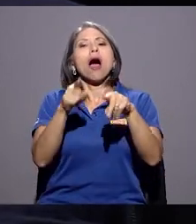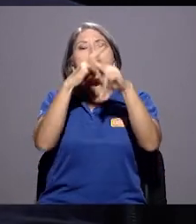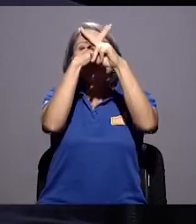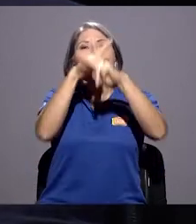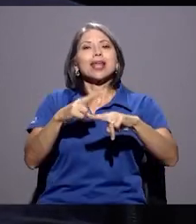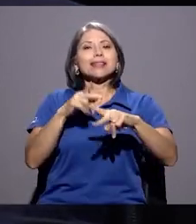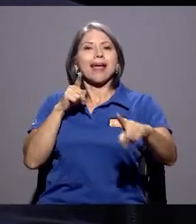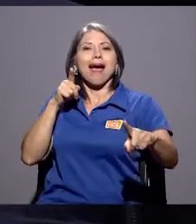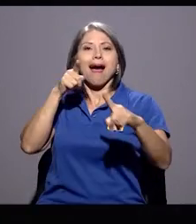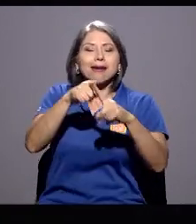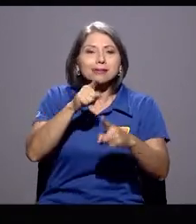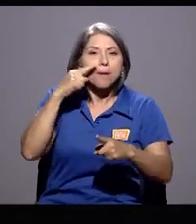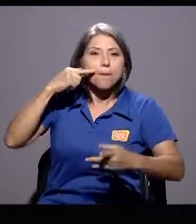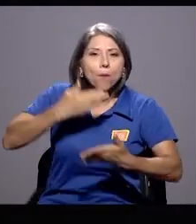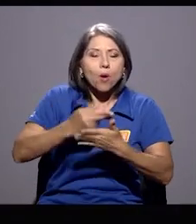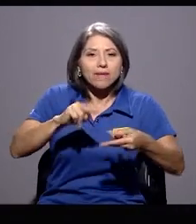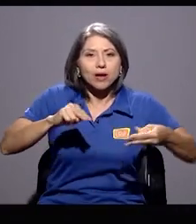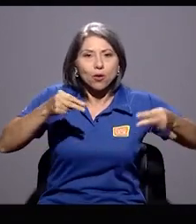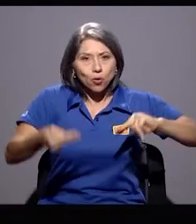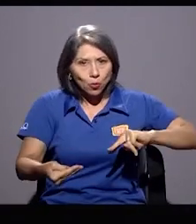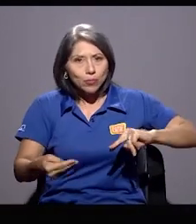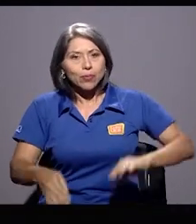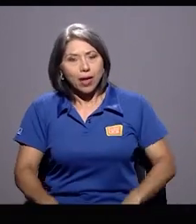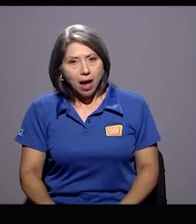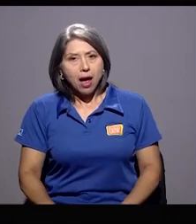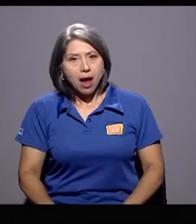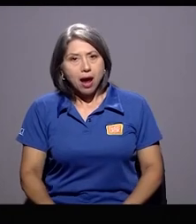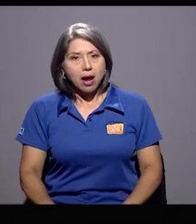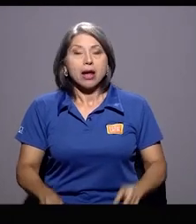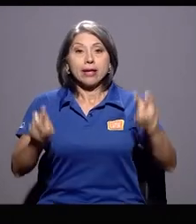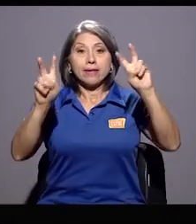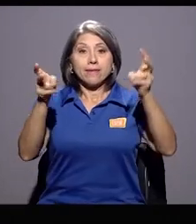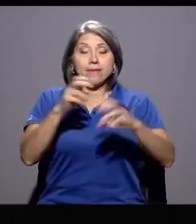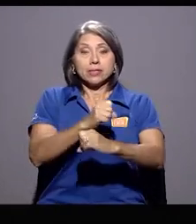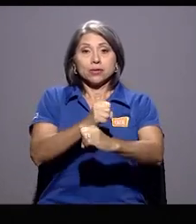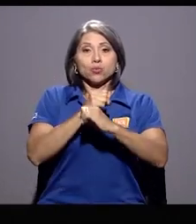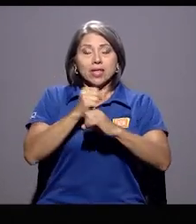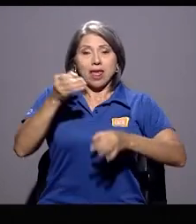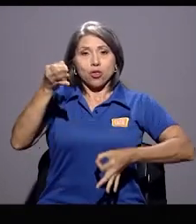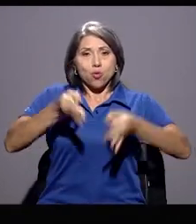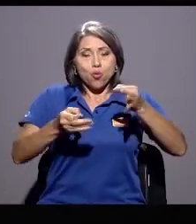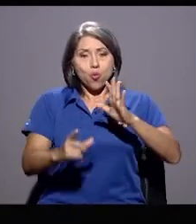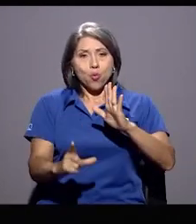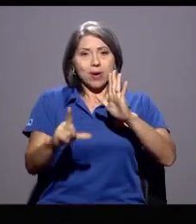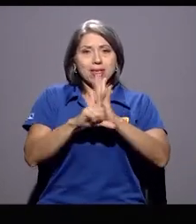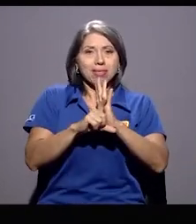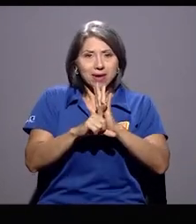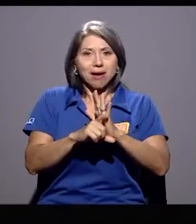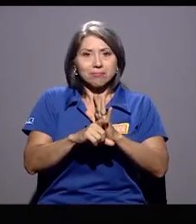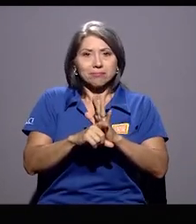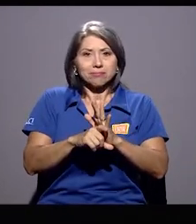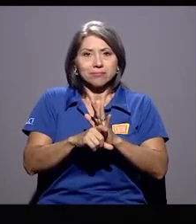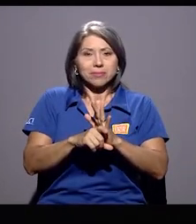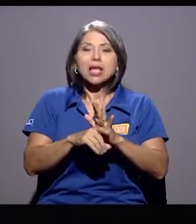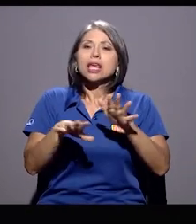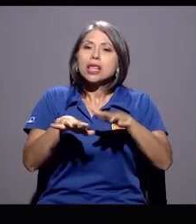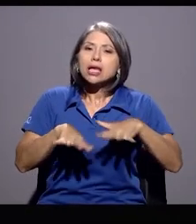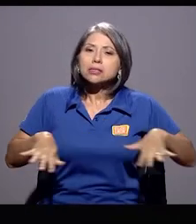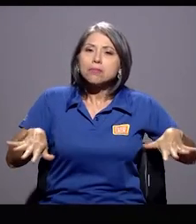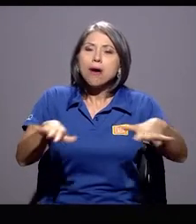que se nos pruebe lo contrario. Y me parece que en materia de seguridad jurídica y de espacio